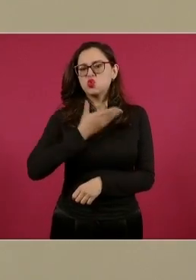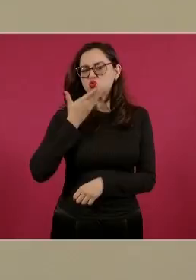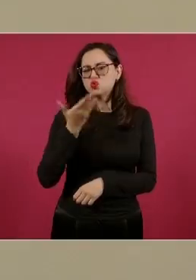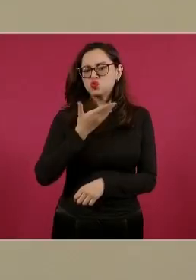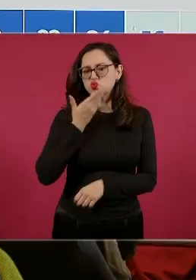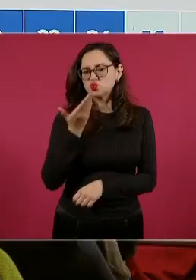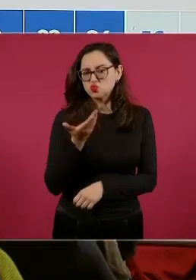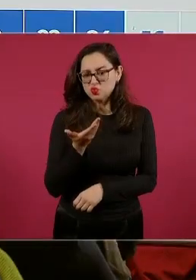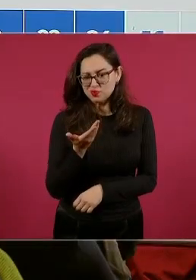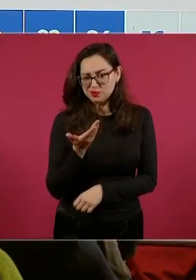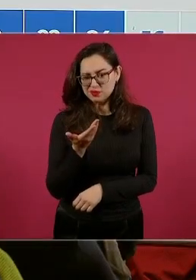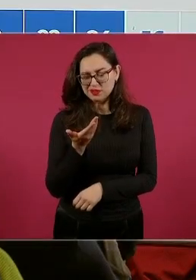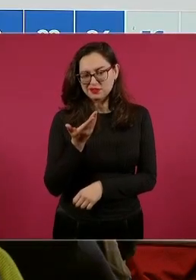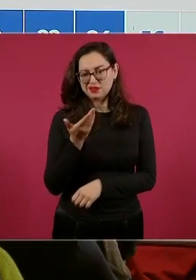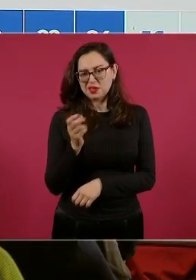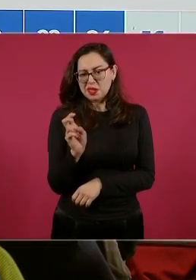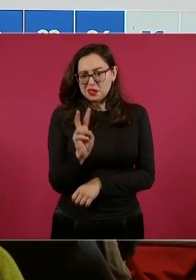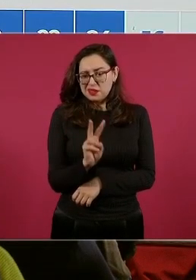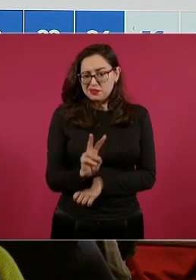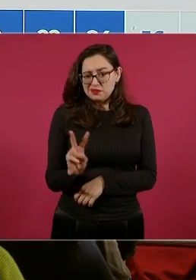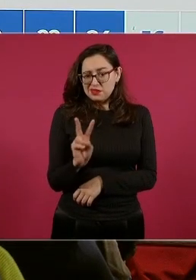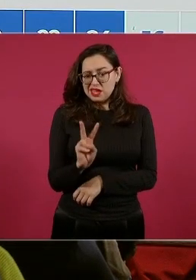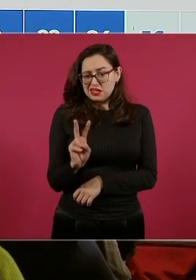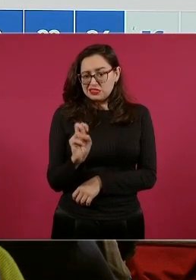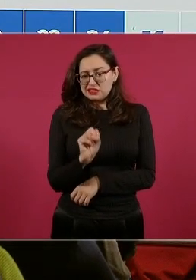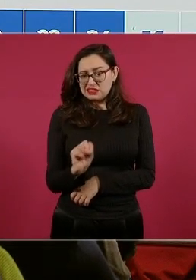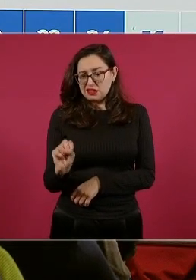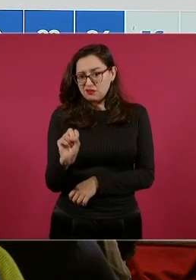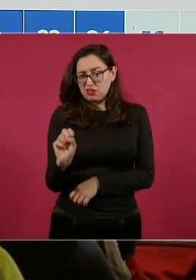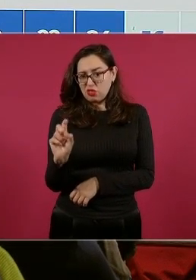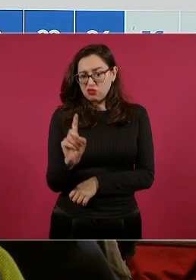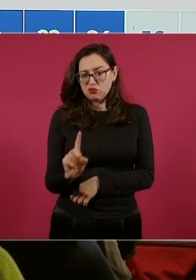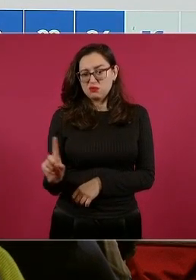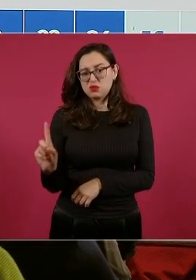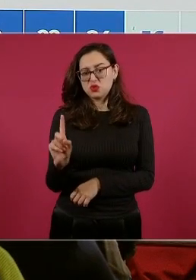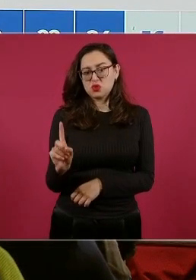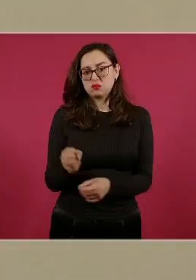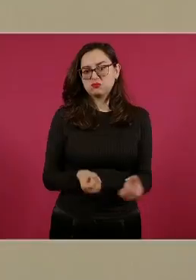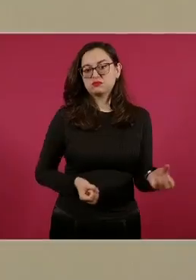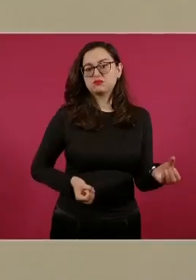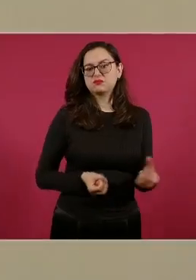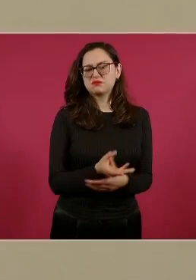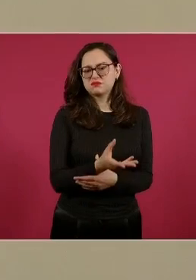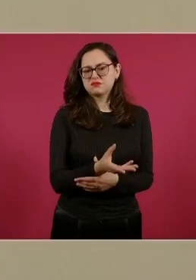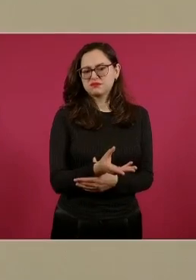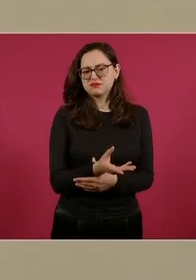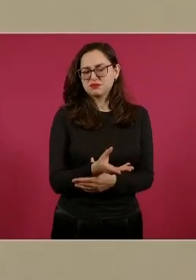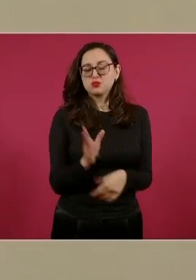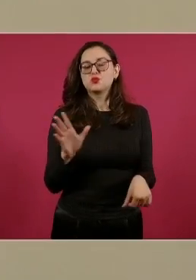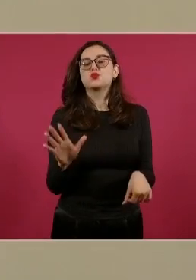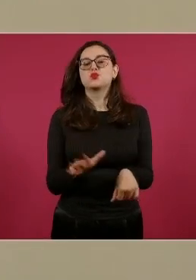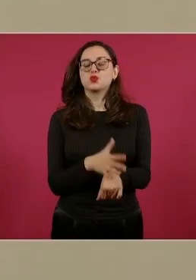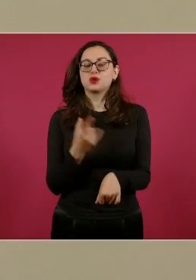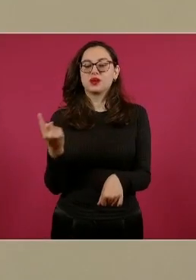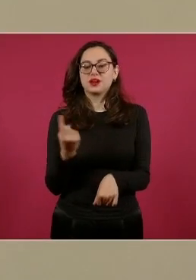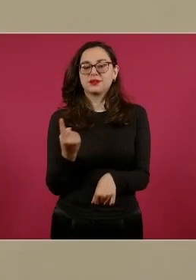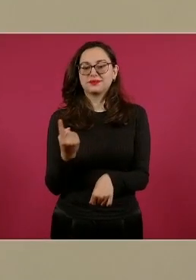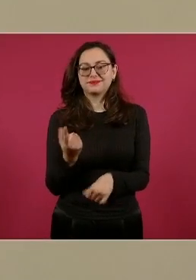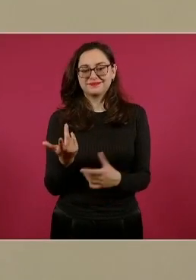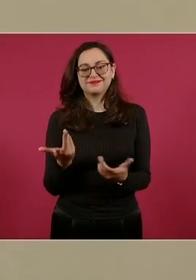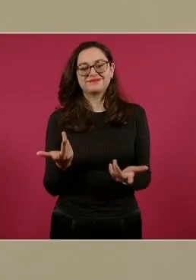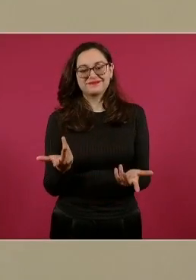precisamente en fin de semana, que es cuando de alguna manera pues,